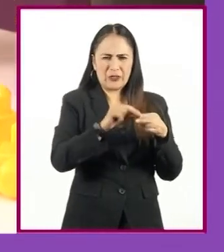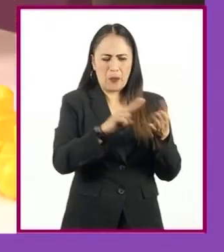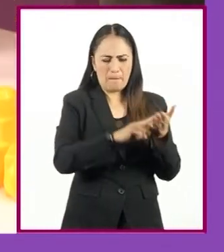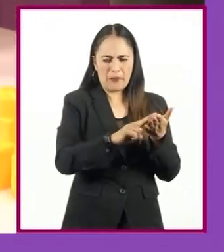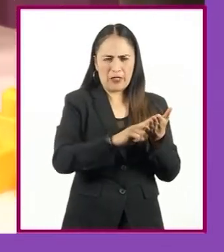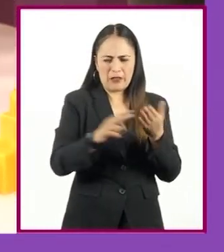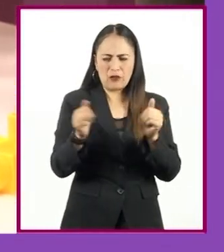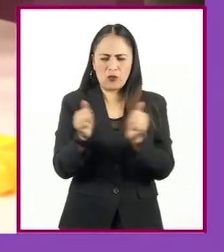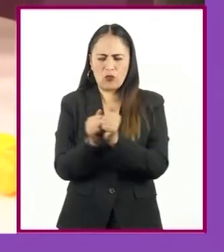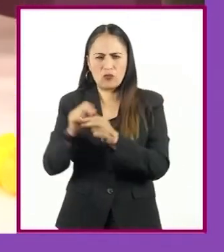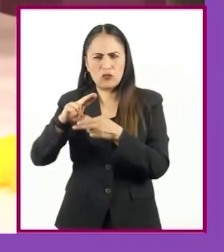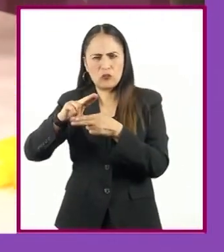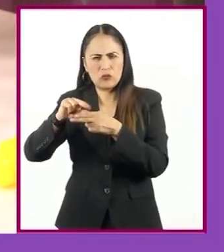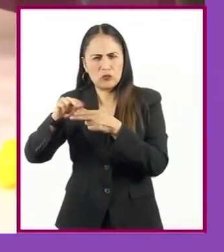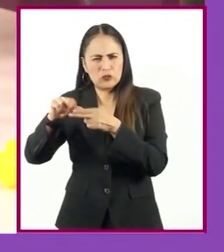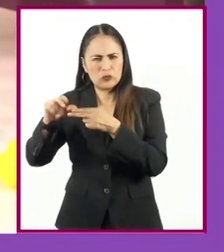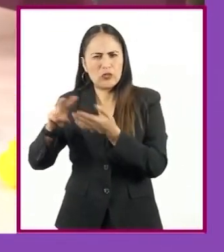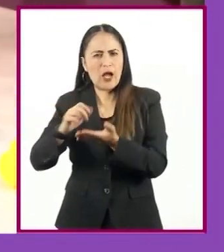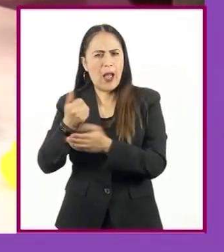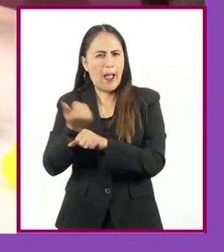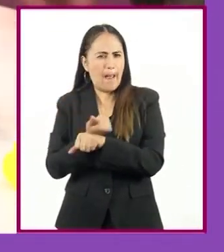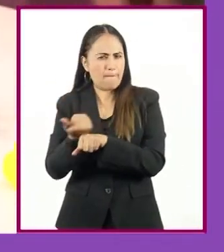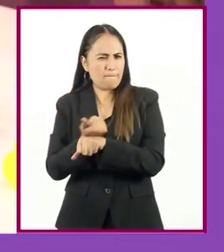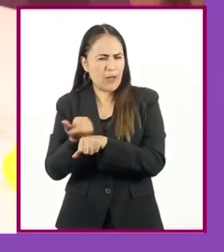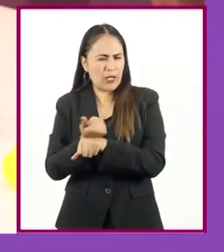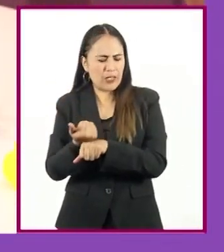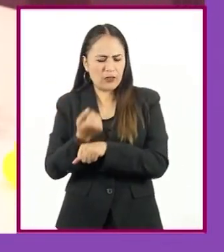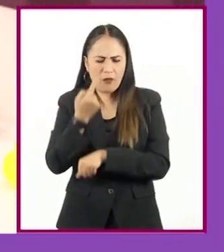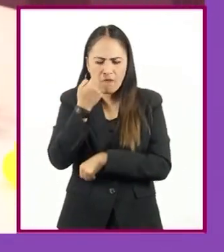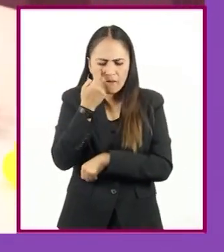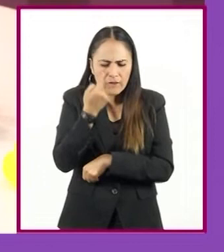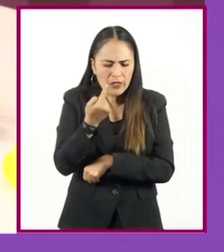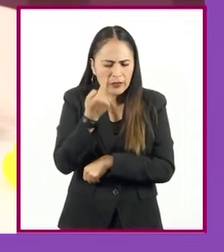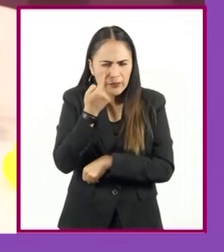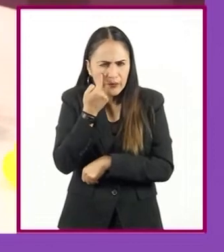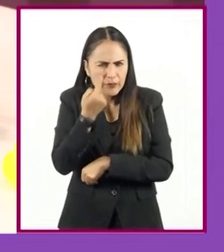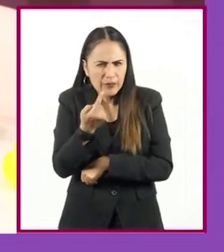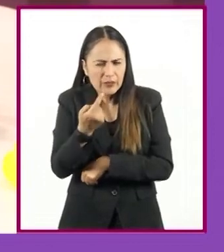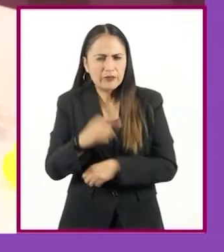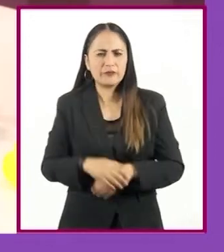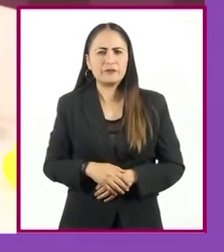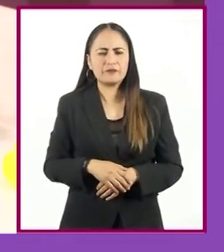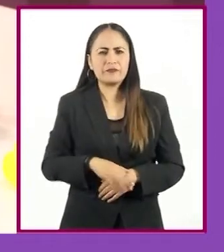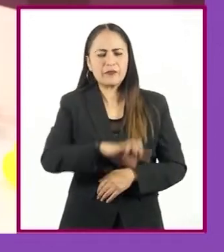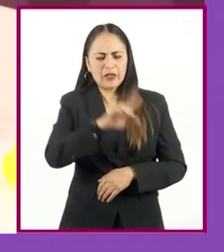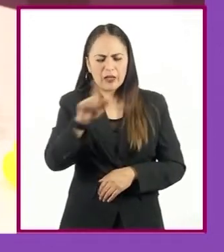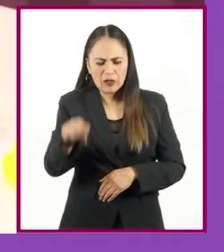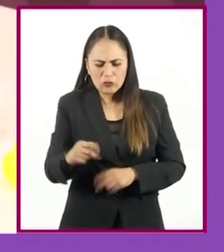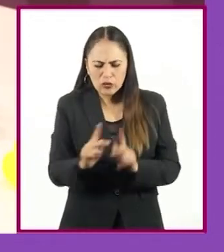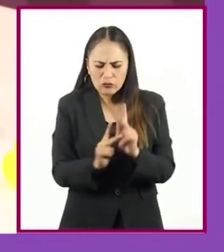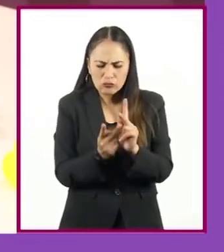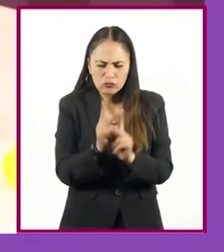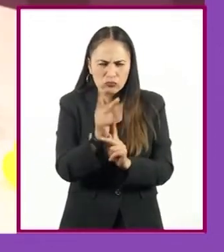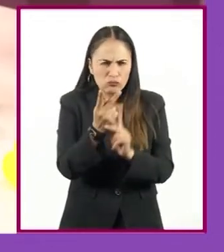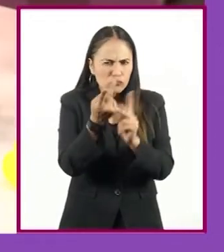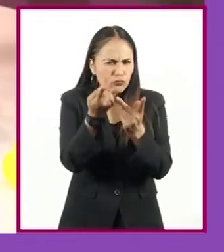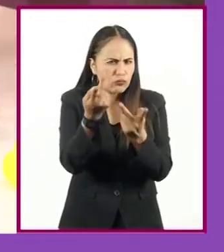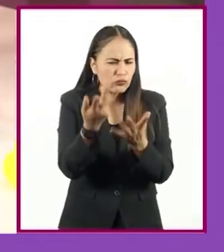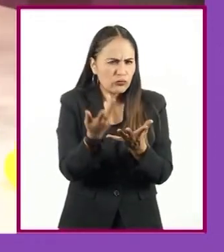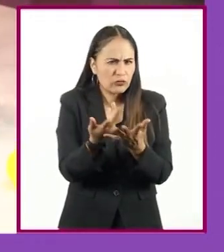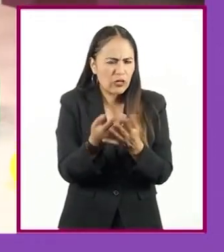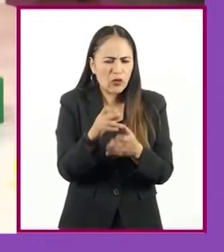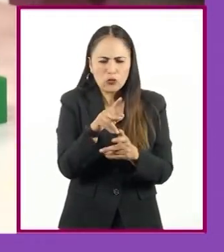chícharos amarillos. Y lo que observó es que los chícharos que resultaban de esta cruza eran